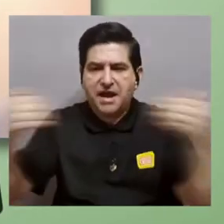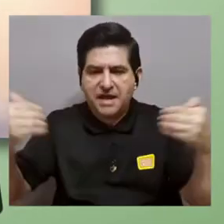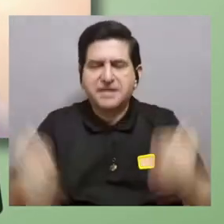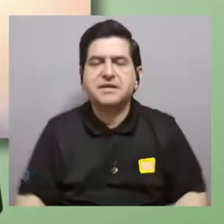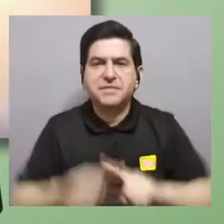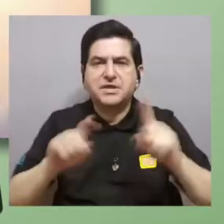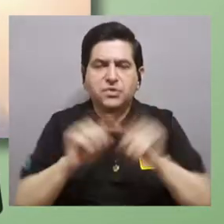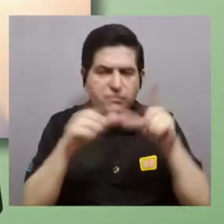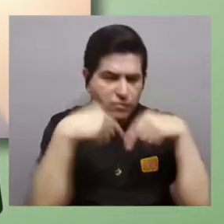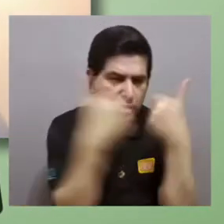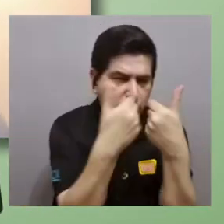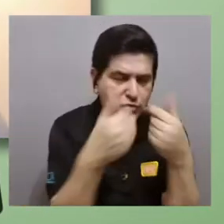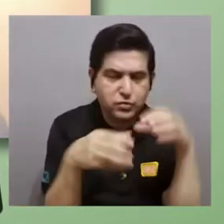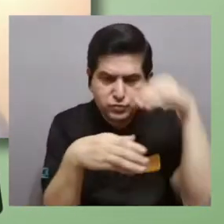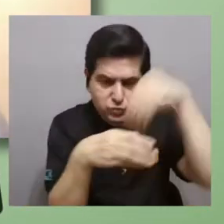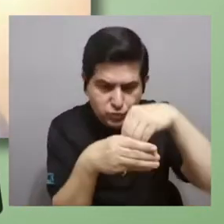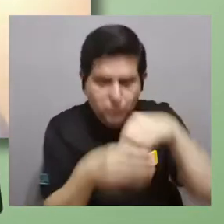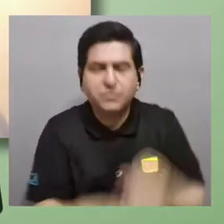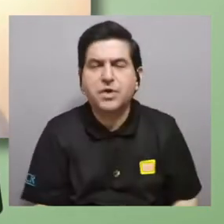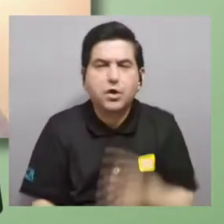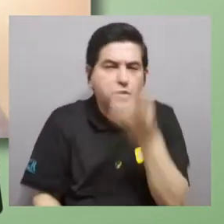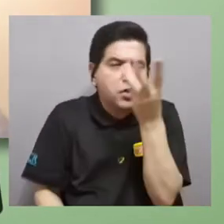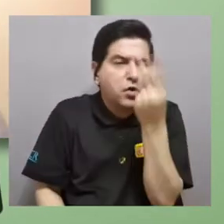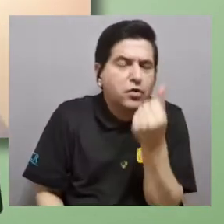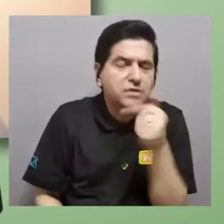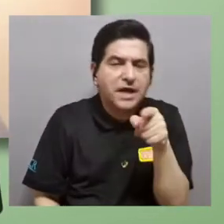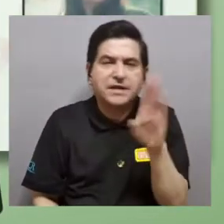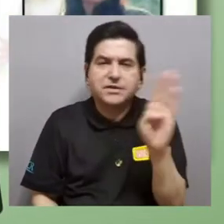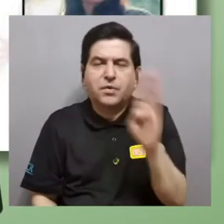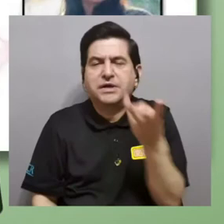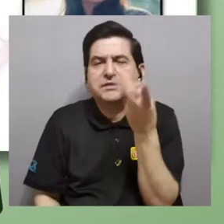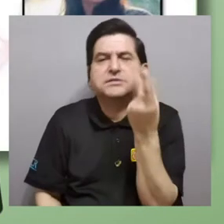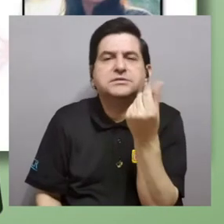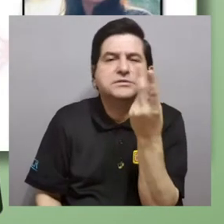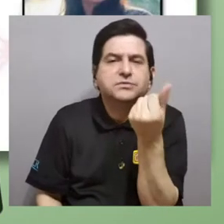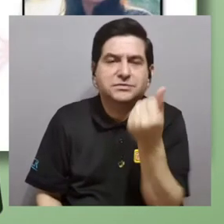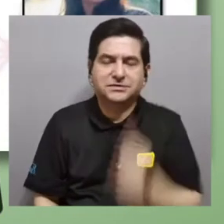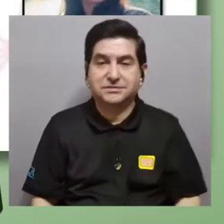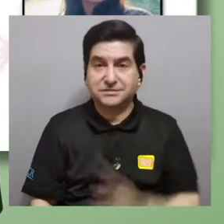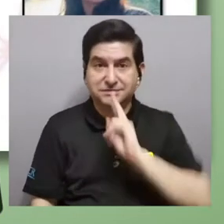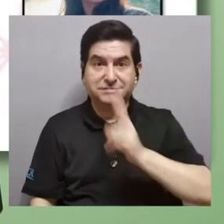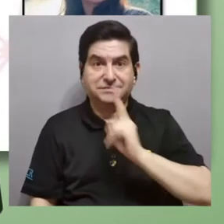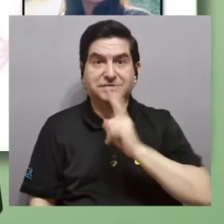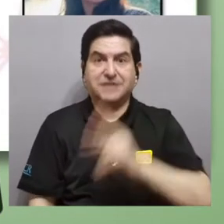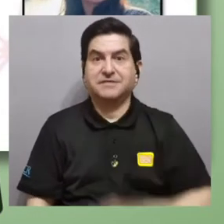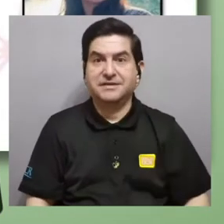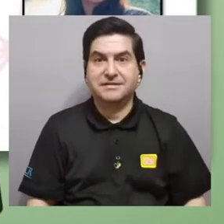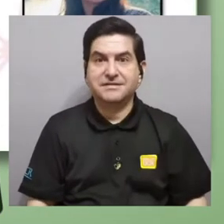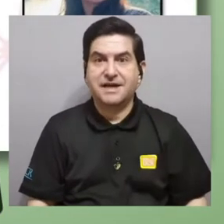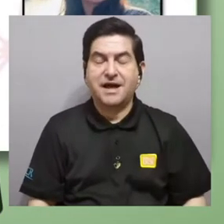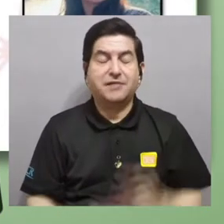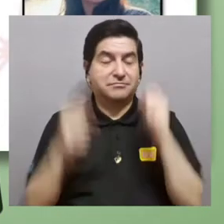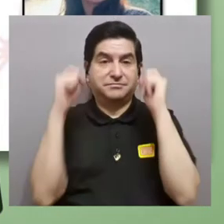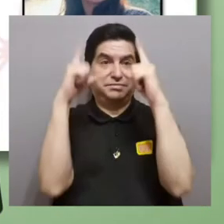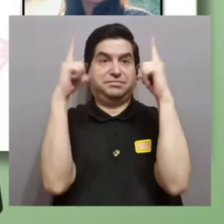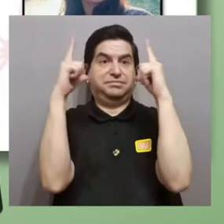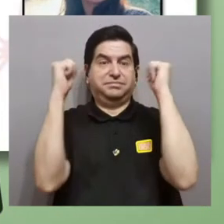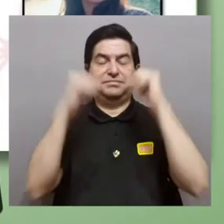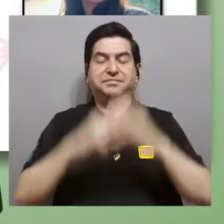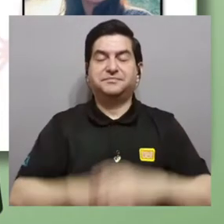haciendo aislamiento de colonias, contando las colonias de bacterias, es verdaderamente